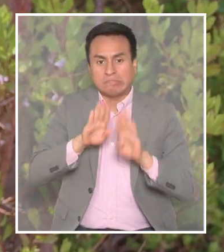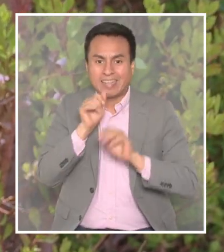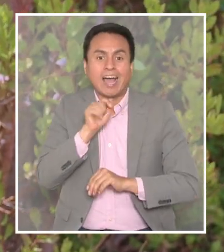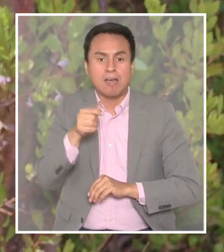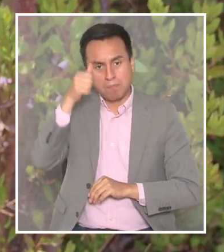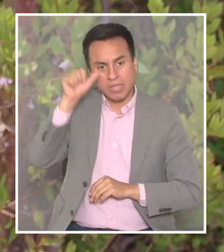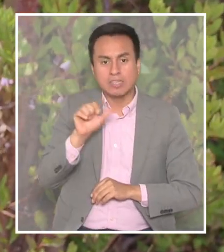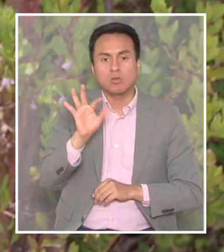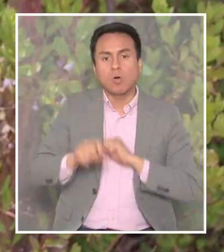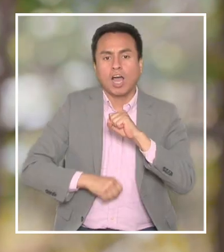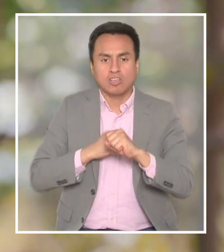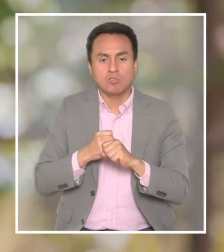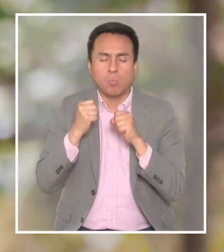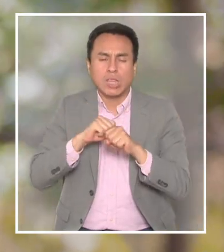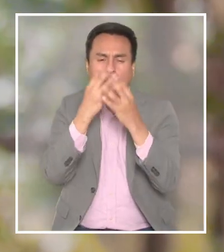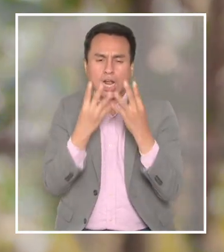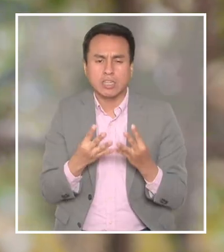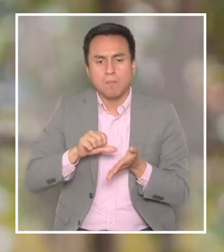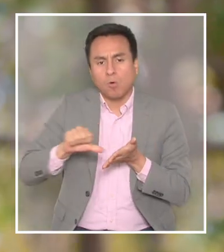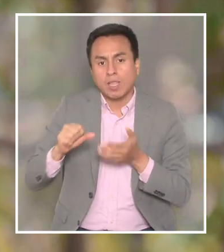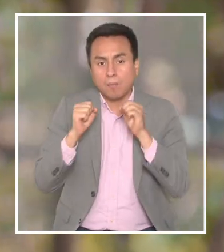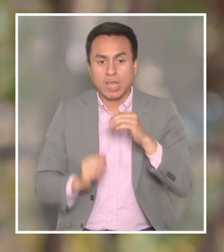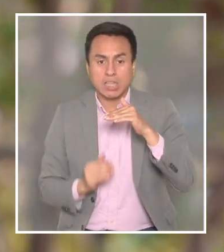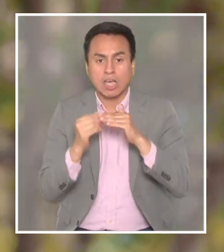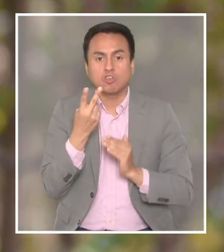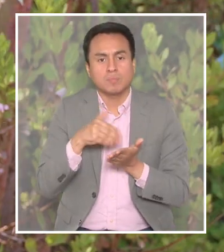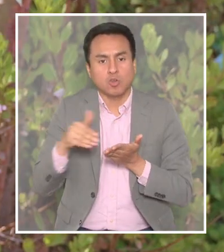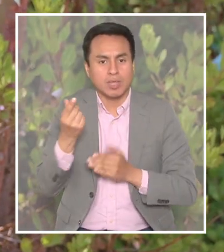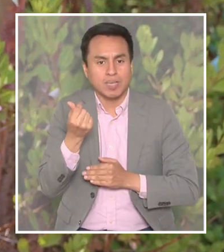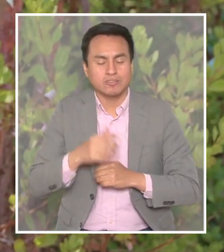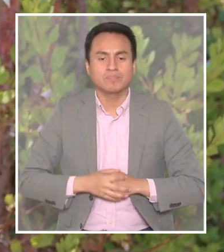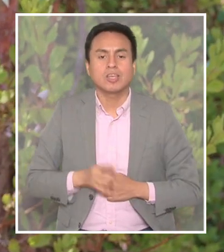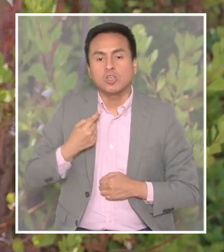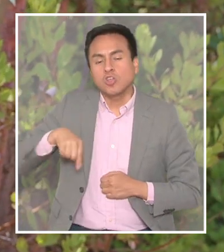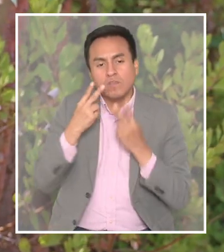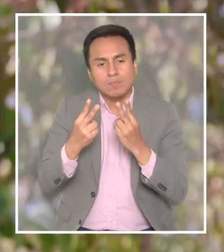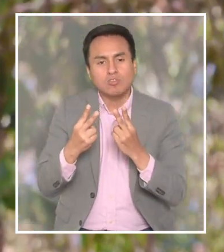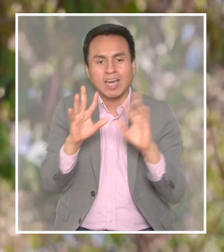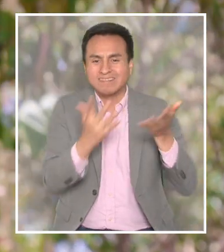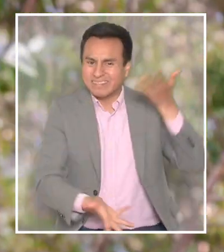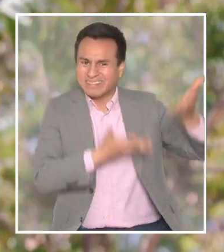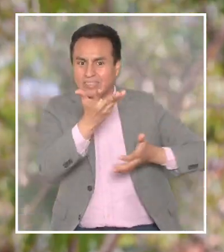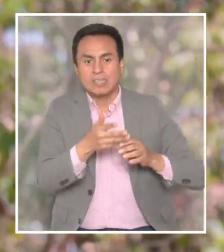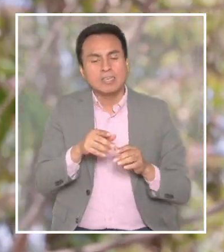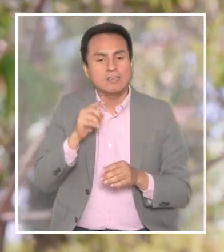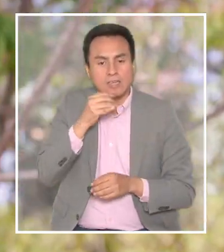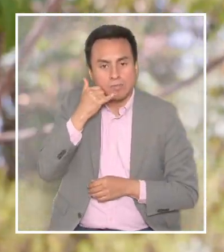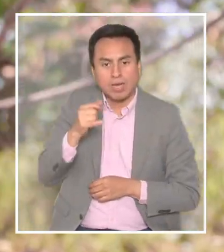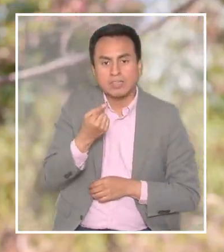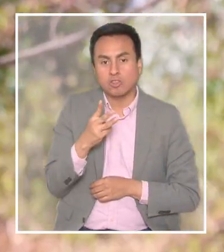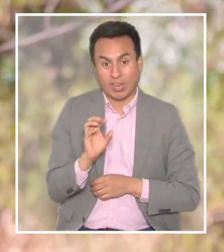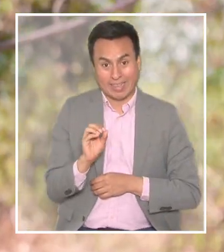por un descuido o negligencia, hay penas de hasta 5 años de cárcel y con una multa que puede llegar hasta los 12 millones de pesos. Si nosotros vemos un incendio